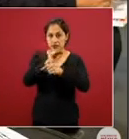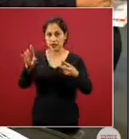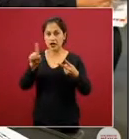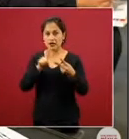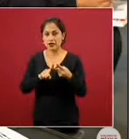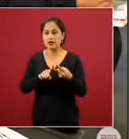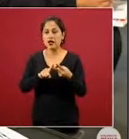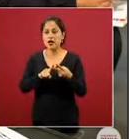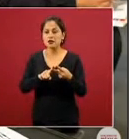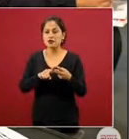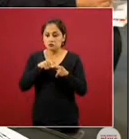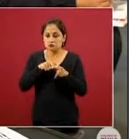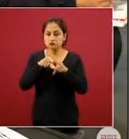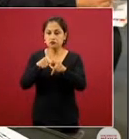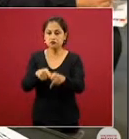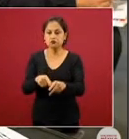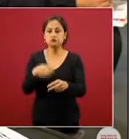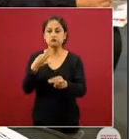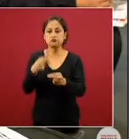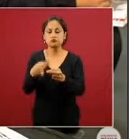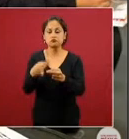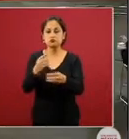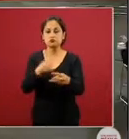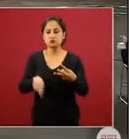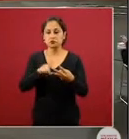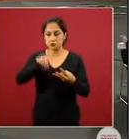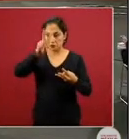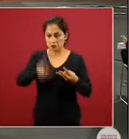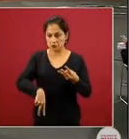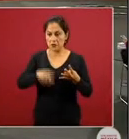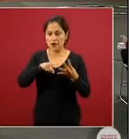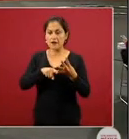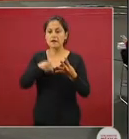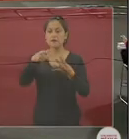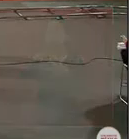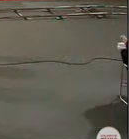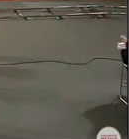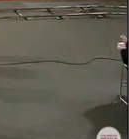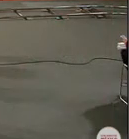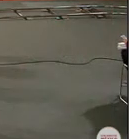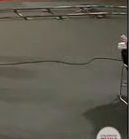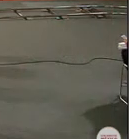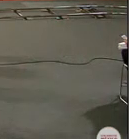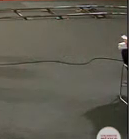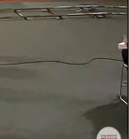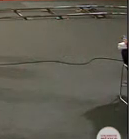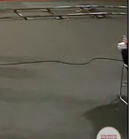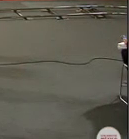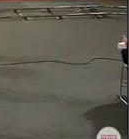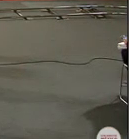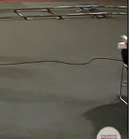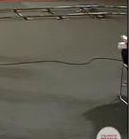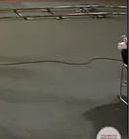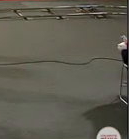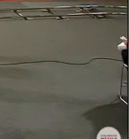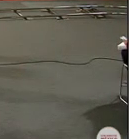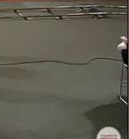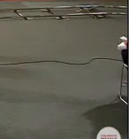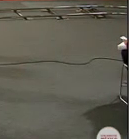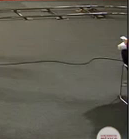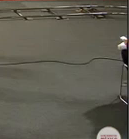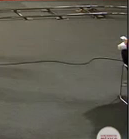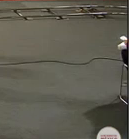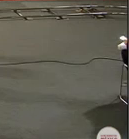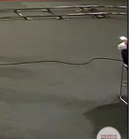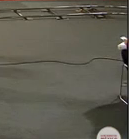consistencia y credibilidad si pudiera responder a estas preguntas y enseguida le hago más por favor me queda claro cuál es la pregunta veo más bien muchas opiniones